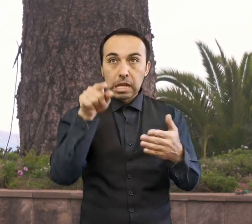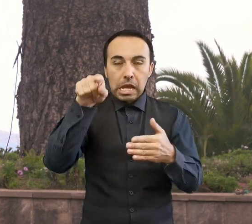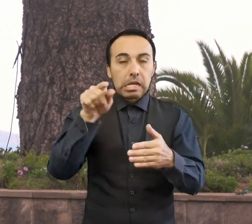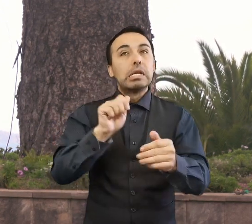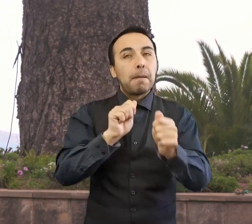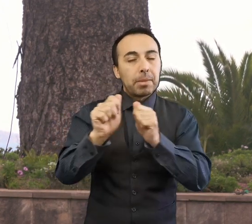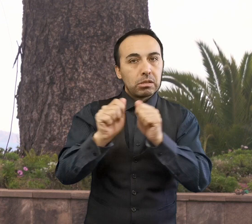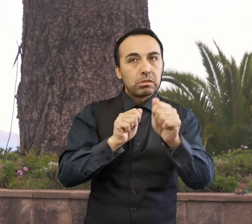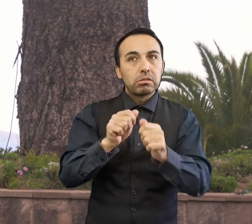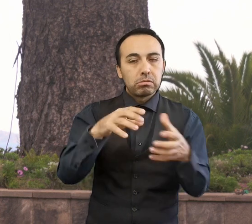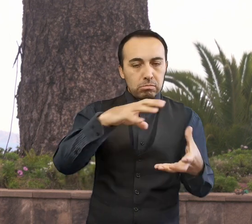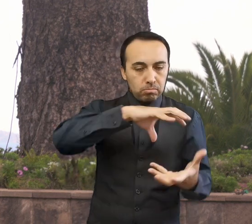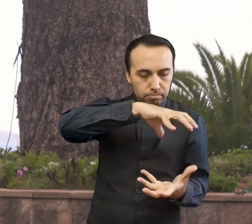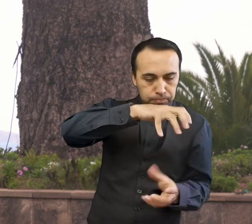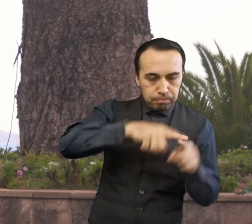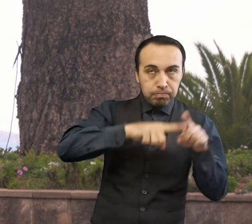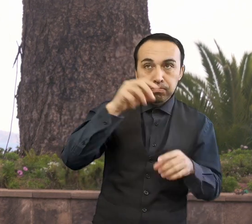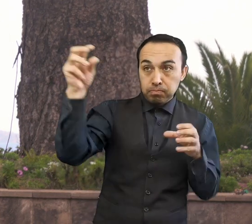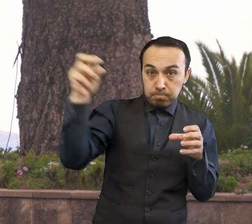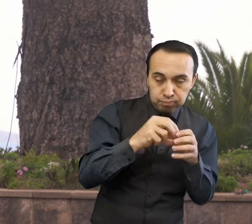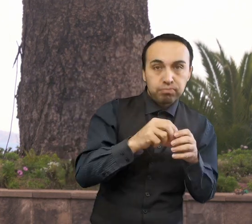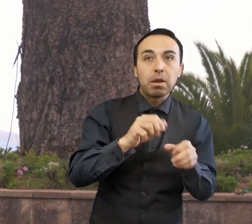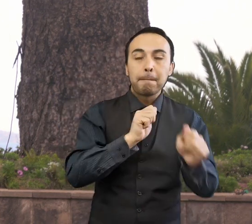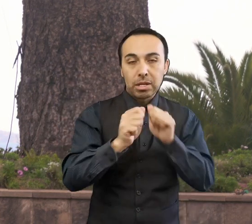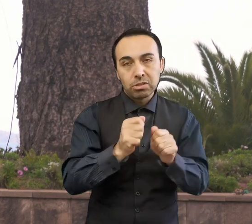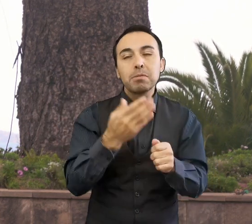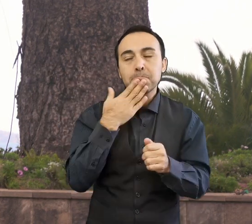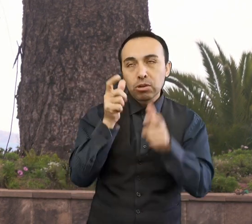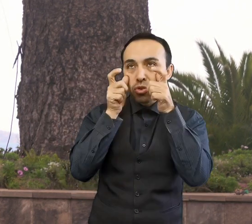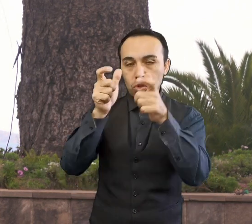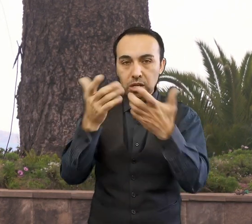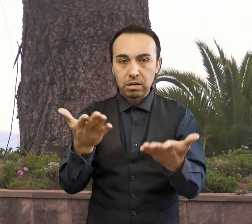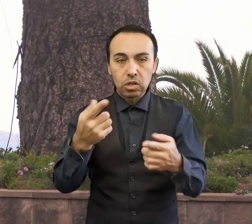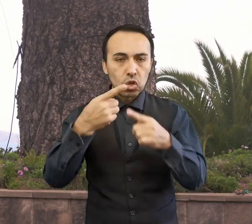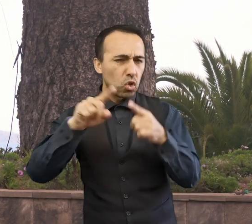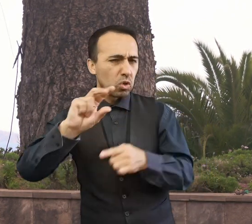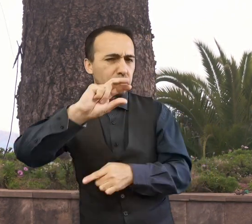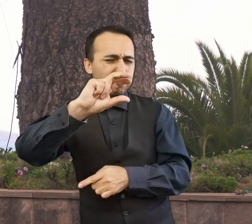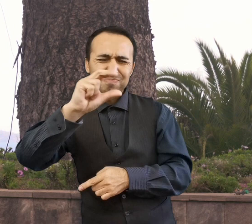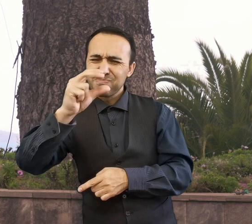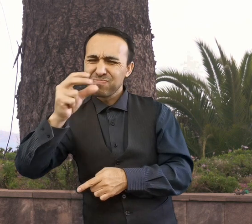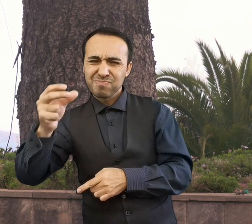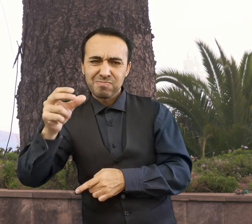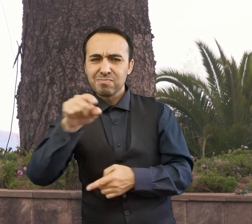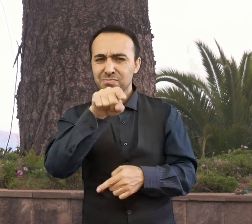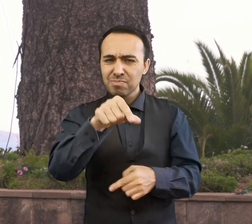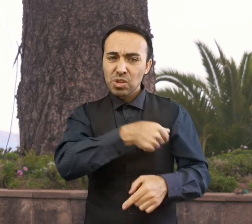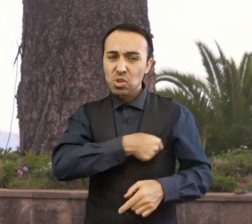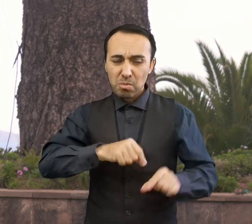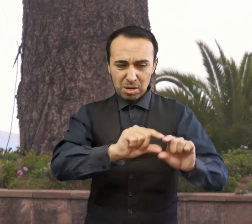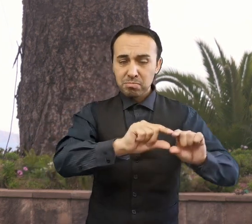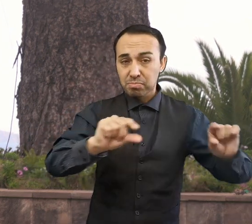en la Tierra. Otro tipo de asteroides son los atiras, que no cruzan la órbita terrestre y que siempre se encuentran más